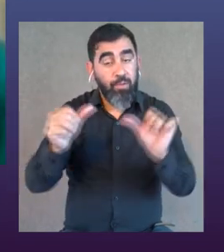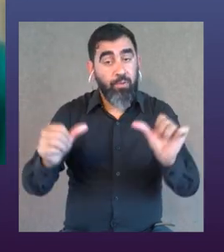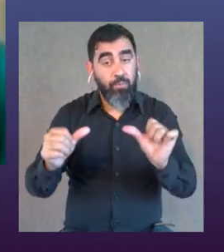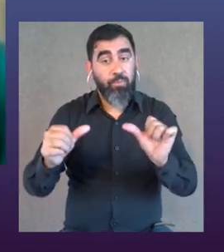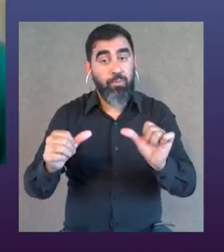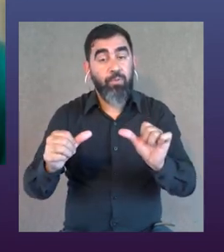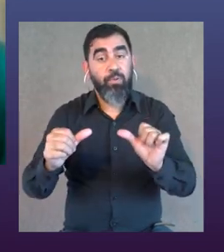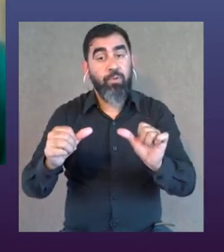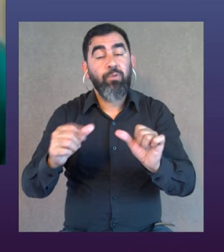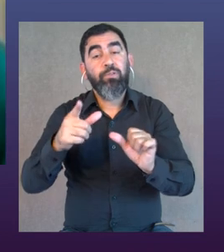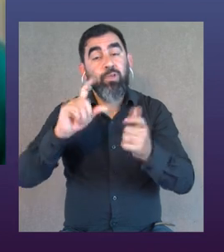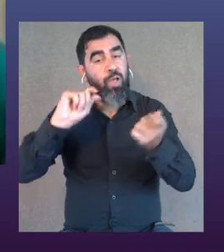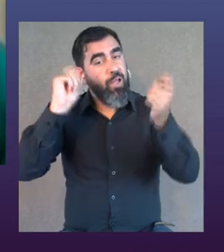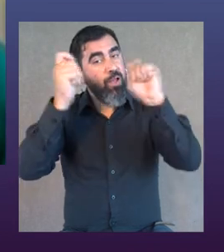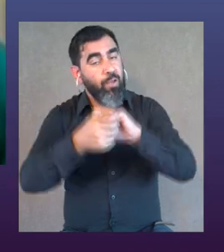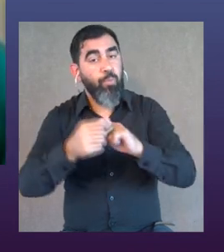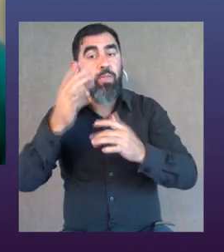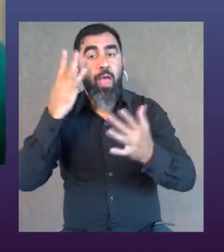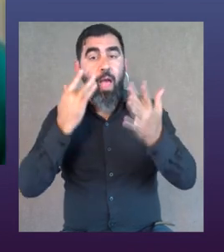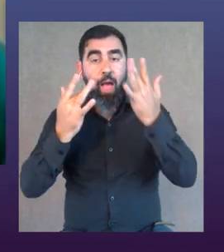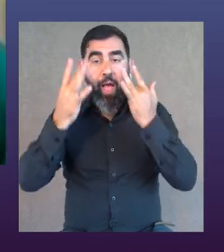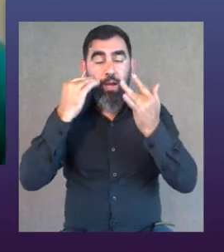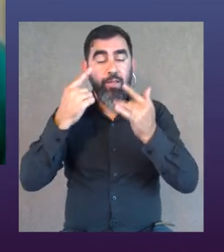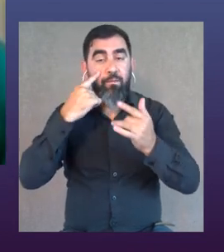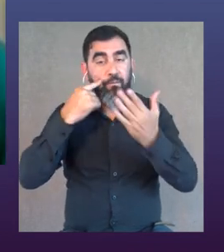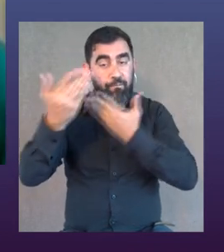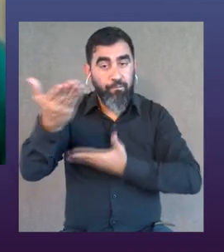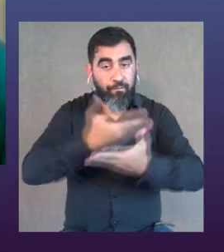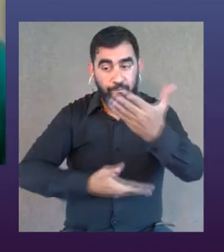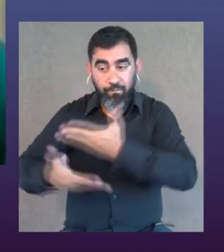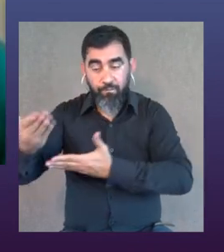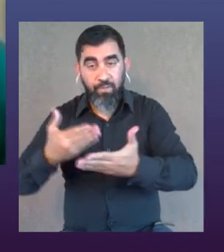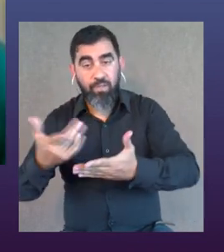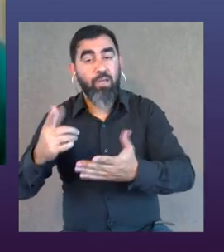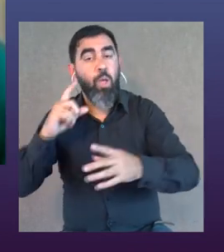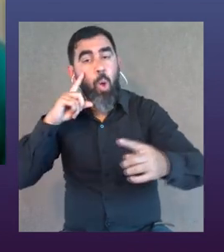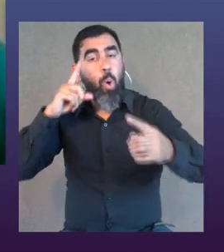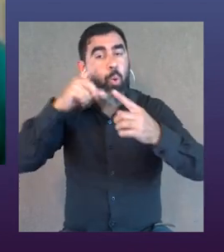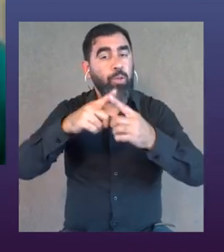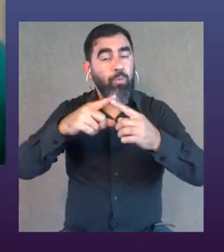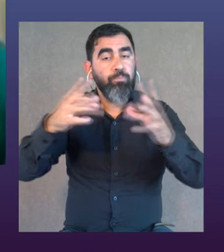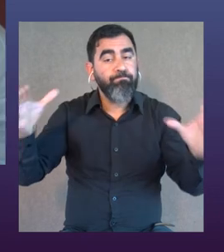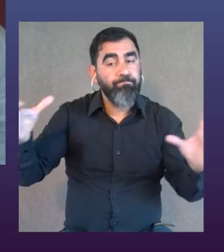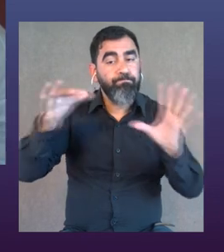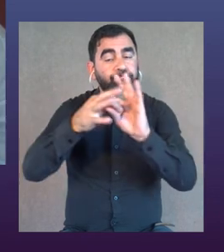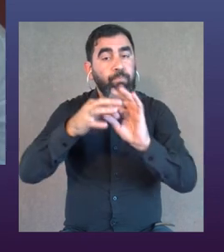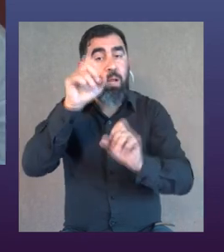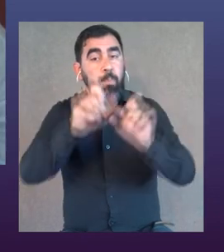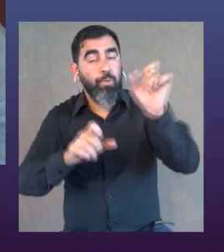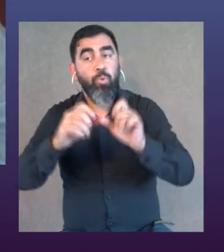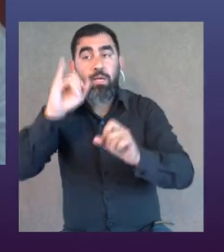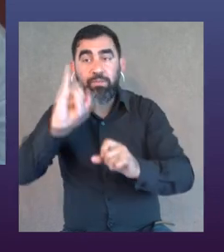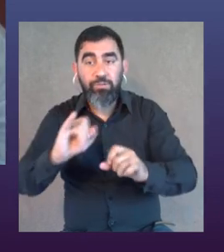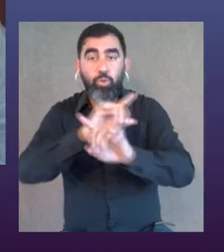desarrollando una plataforma que es Arte por la Convivencia que lo que busca es justamente eso, vincular